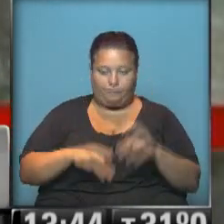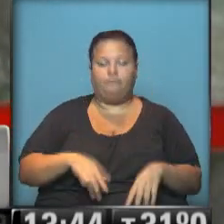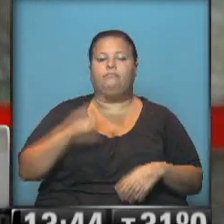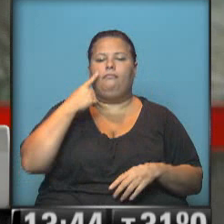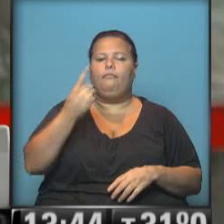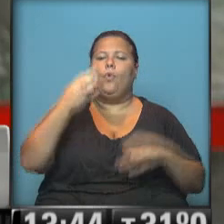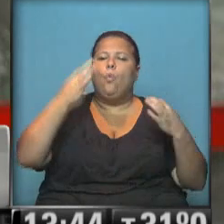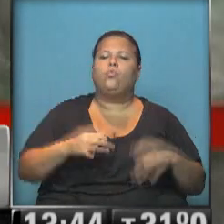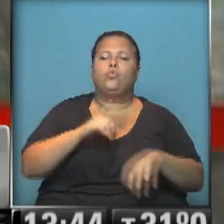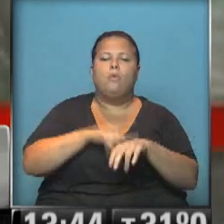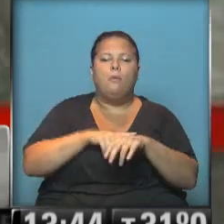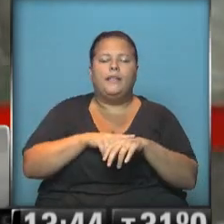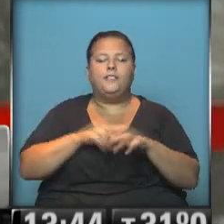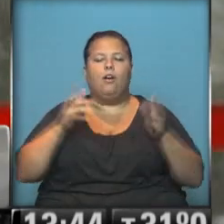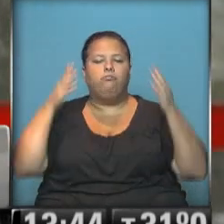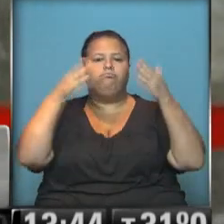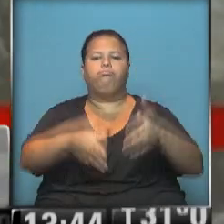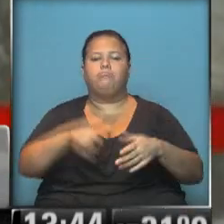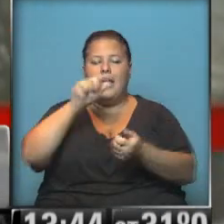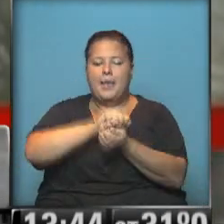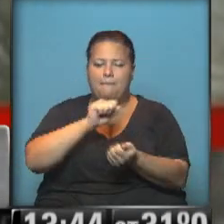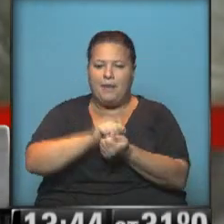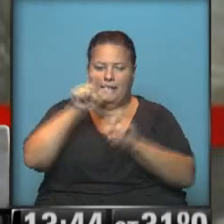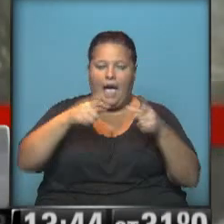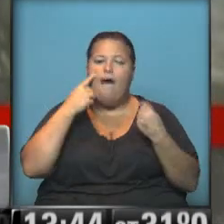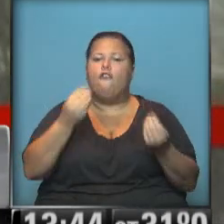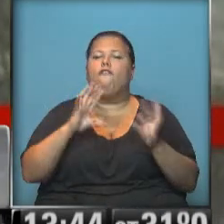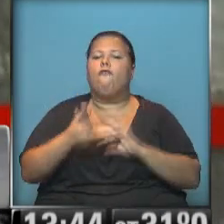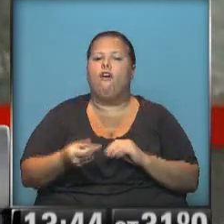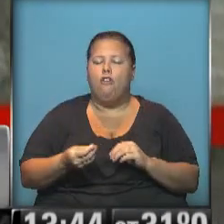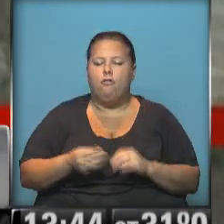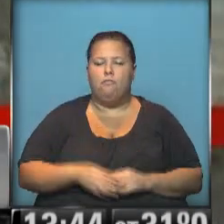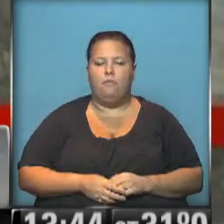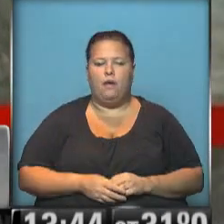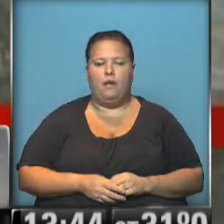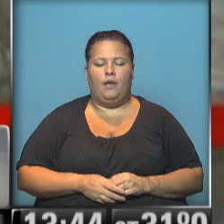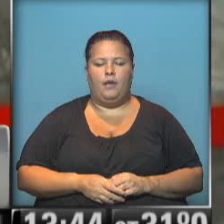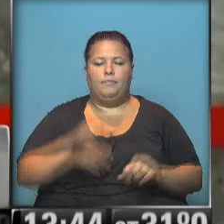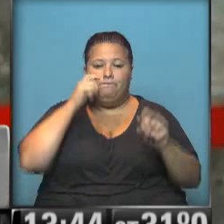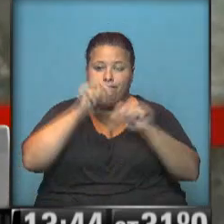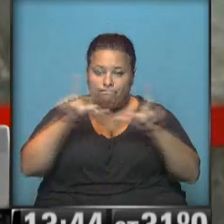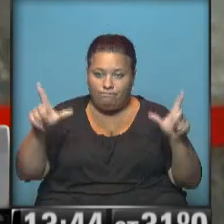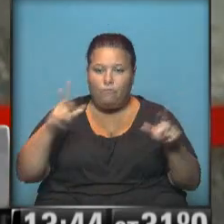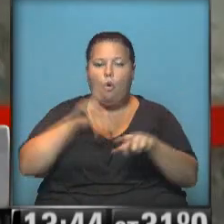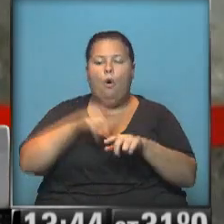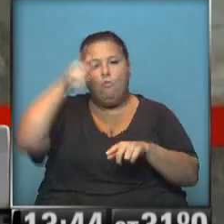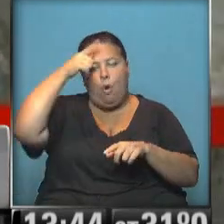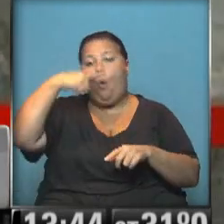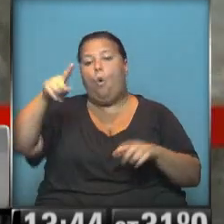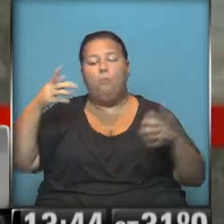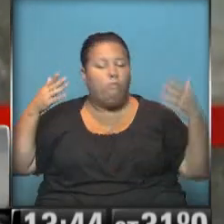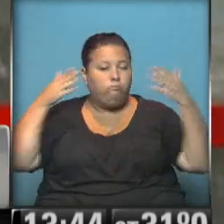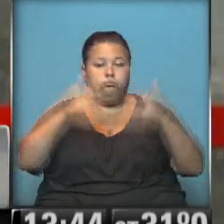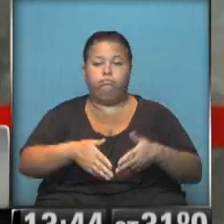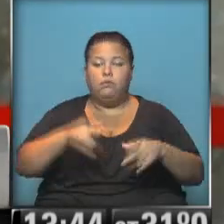momento exacto del ataque a la imprenta. Las imágenes que muestran el asalto final y